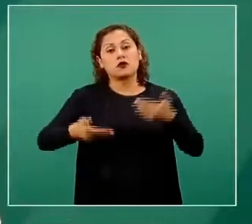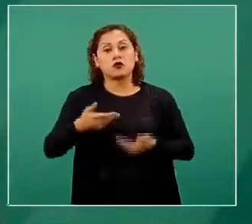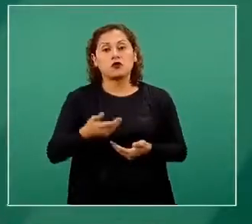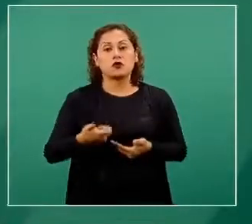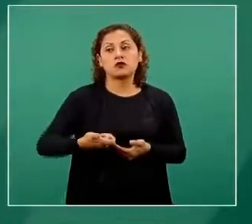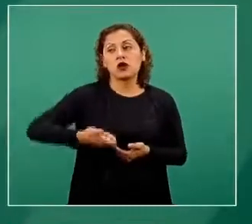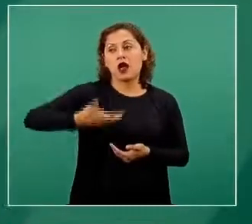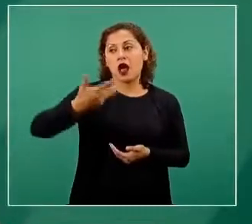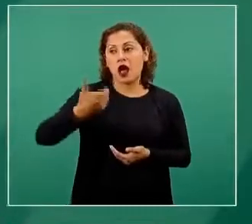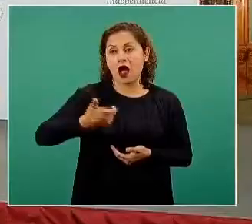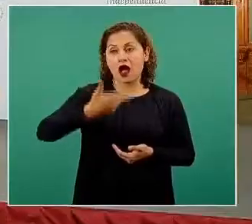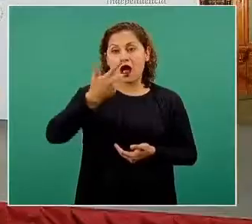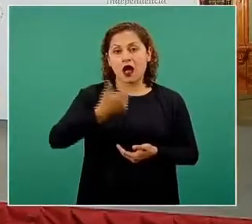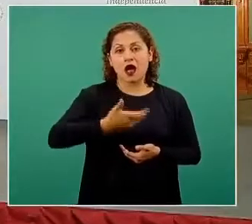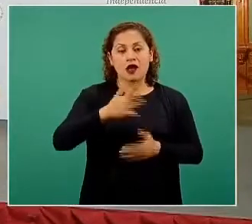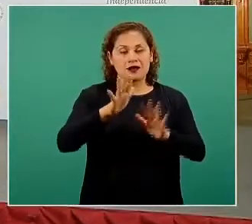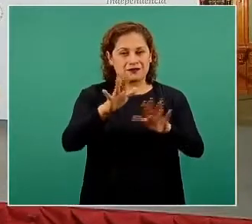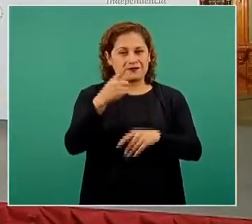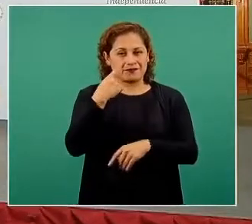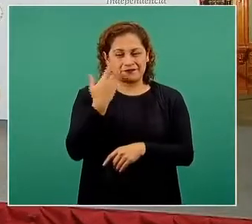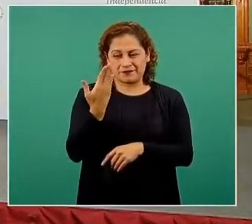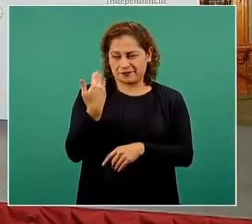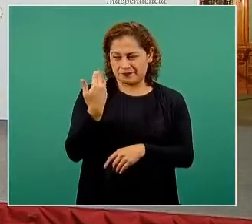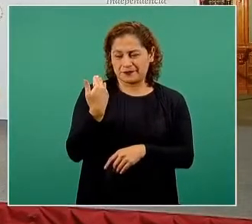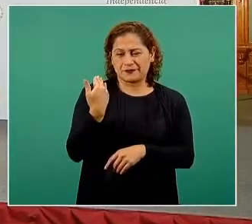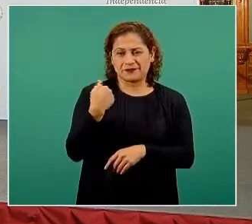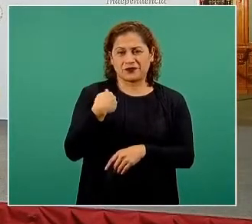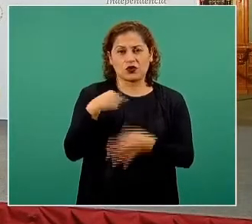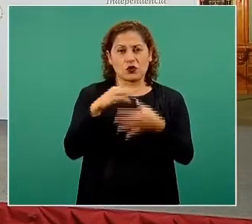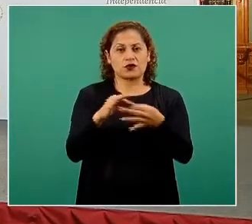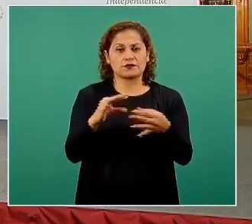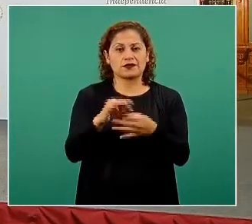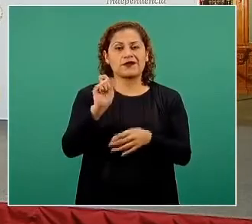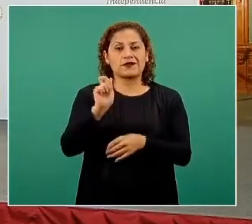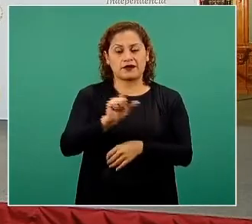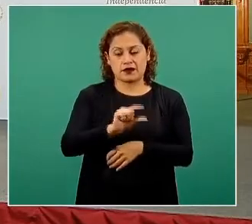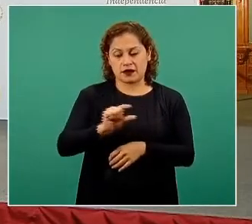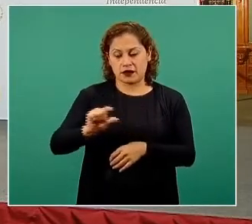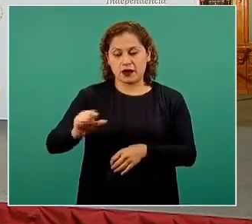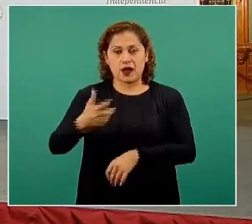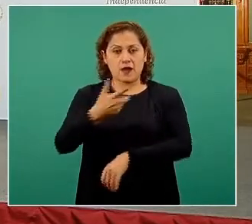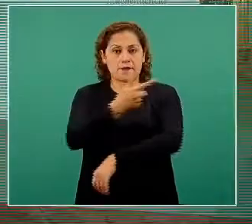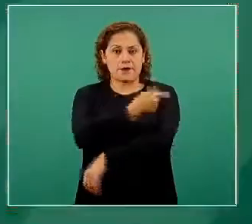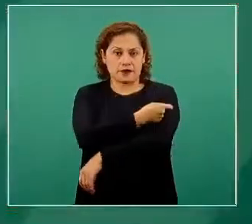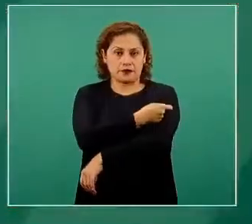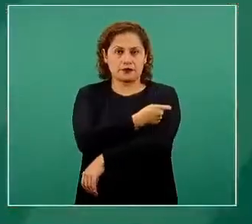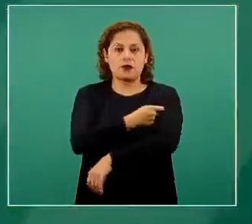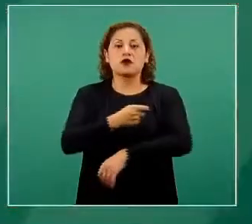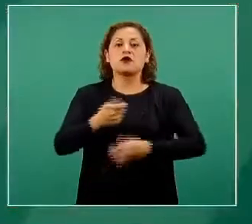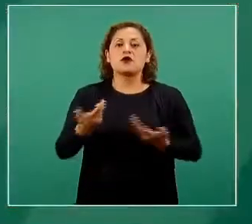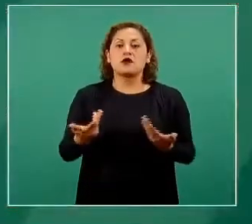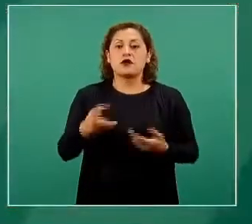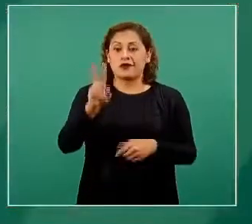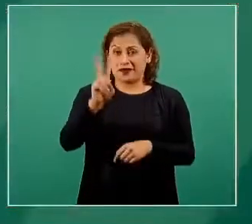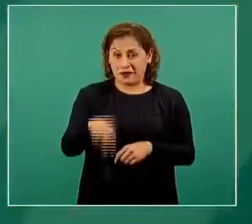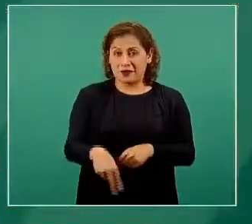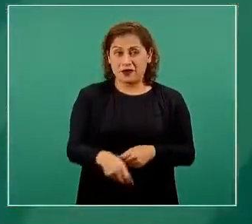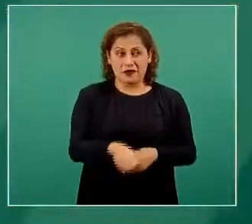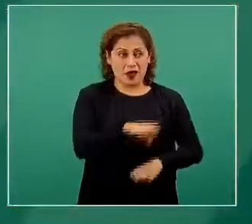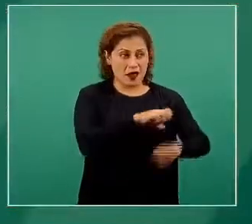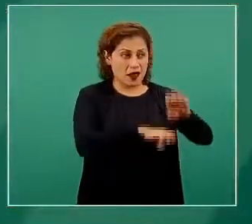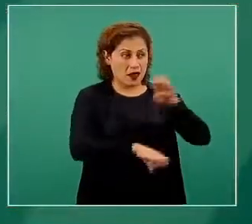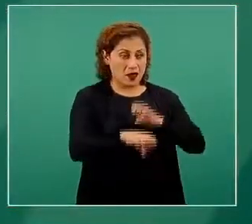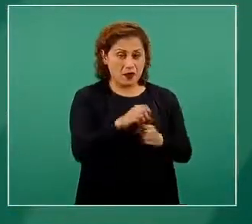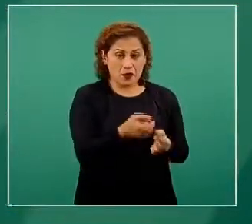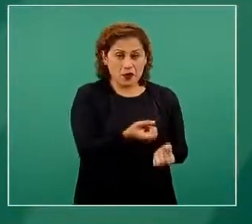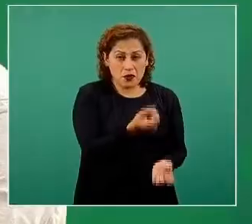la concentración, hace unos días destacaba que las vacunas son oligopolios, es decir, muy pocas compañías en el